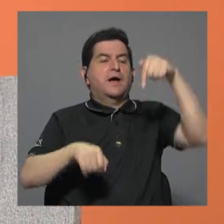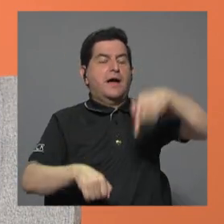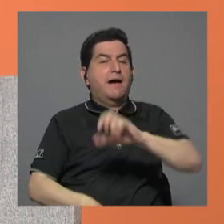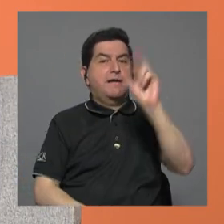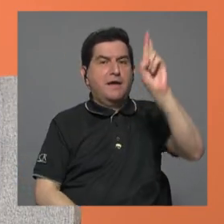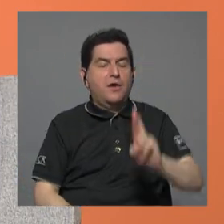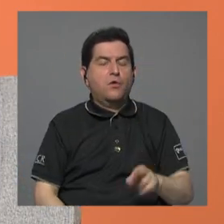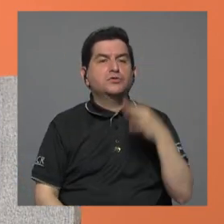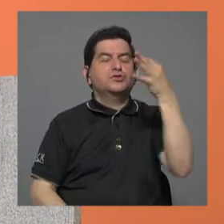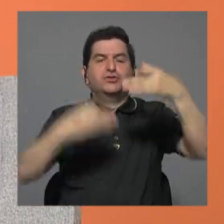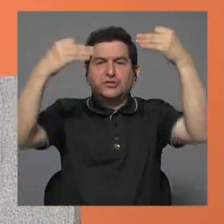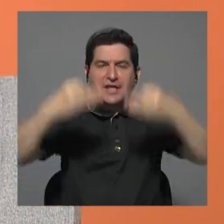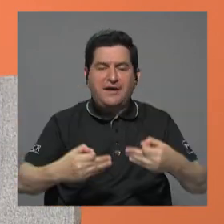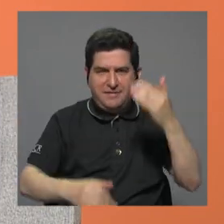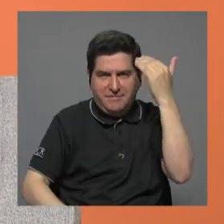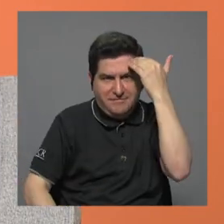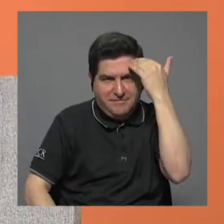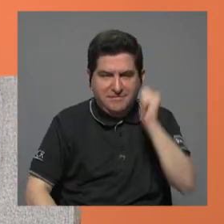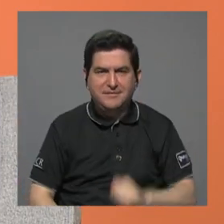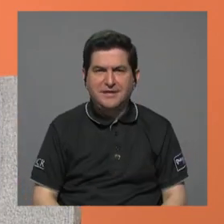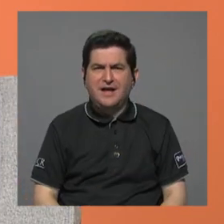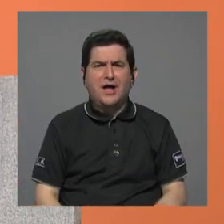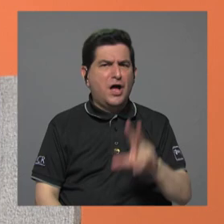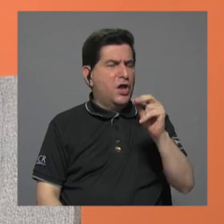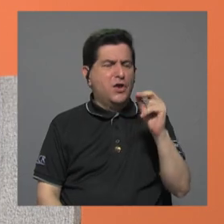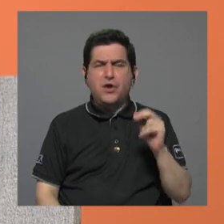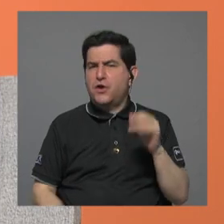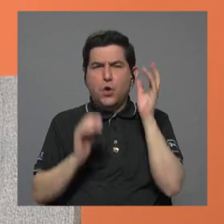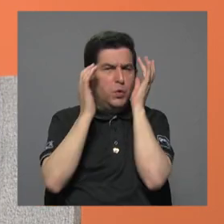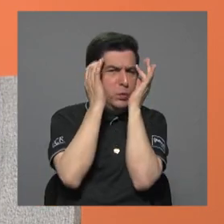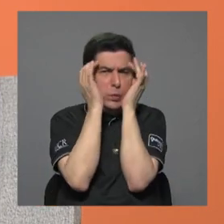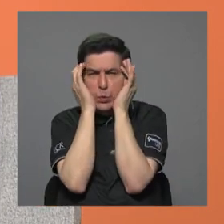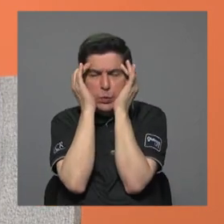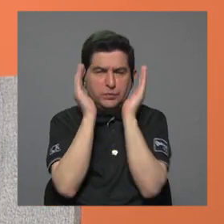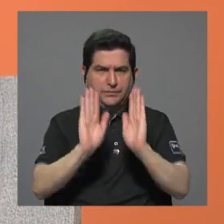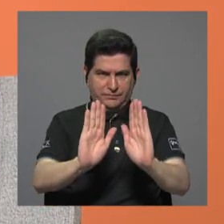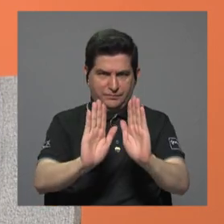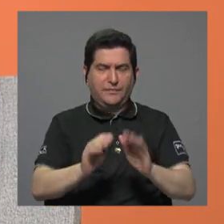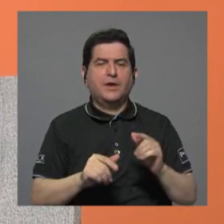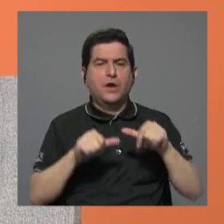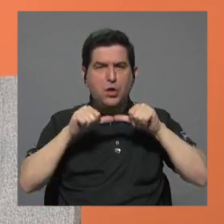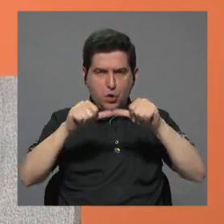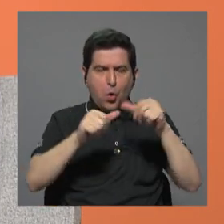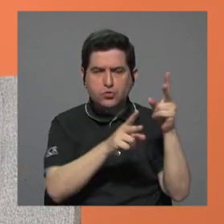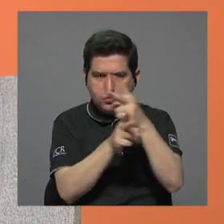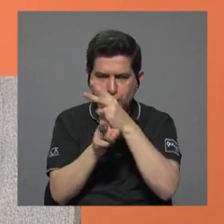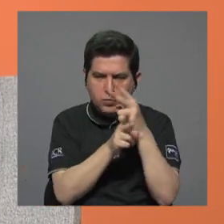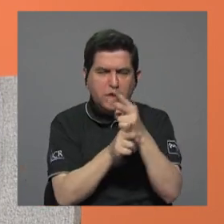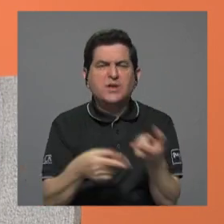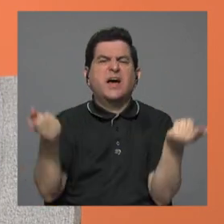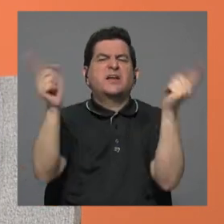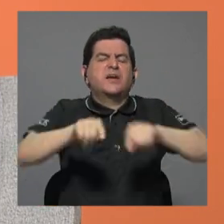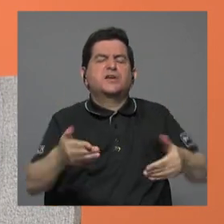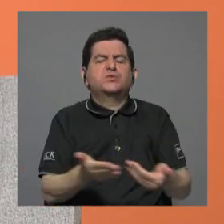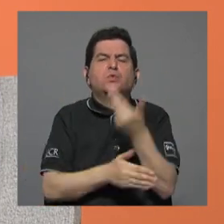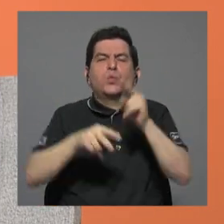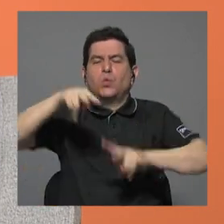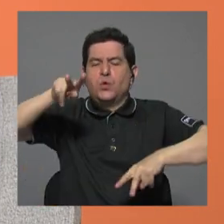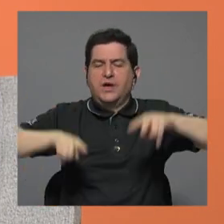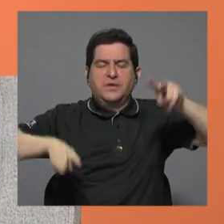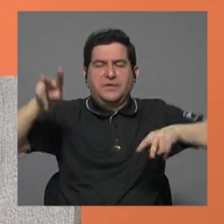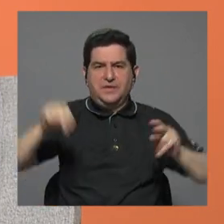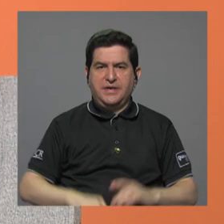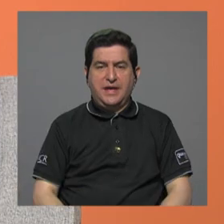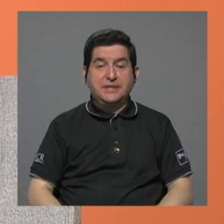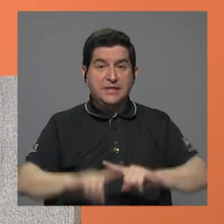Costa Rica en juego lo retomemos es, no hay que alarmarse, hay que seguir monitoreando qué ocurre con esta nueva variante del coronavirus,